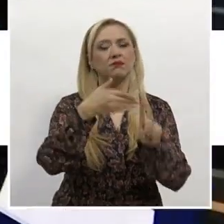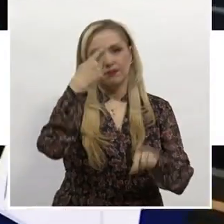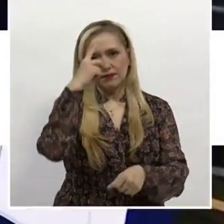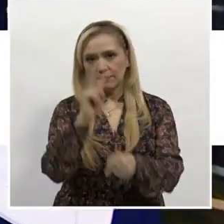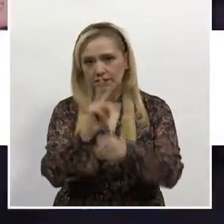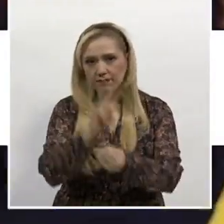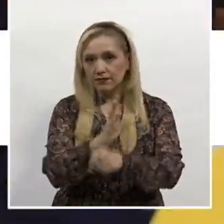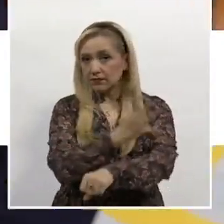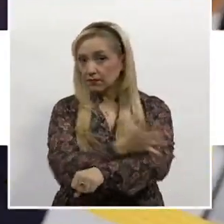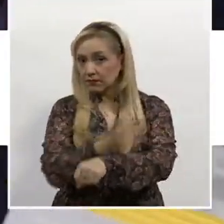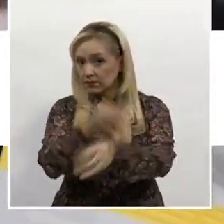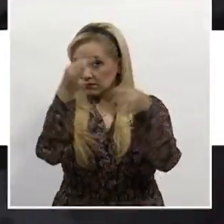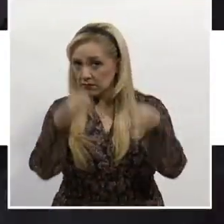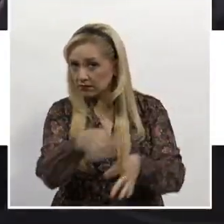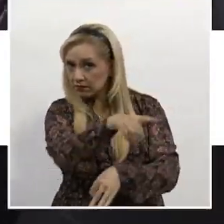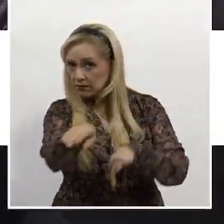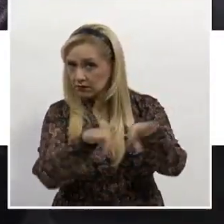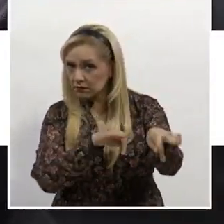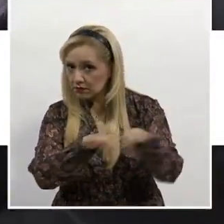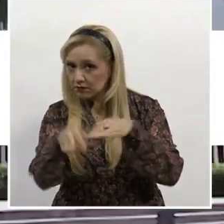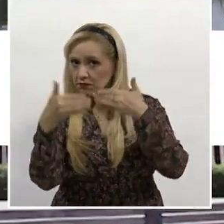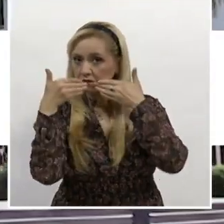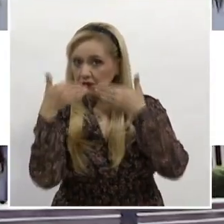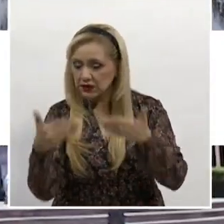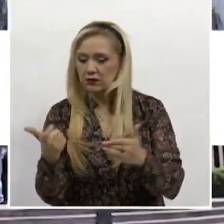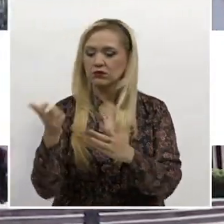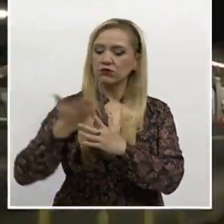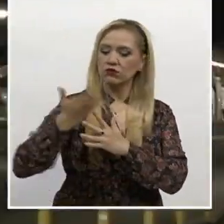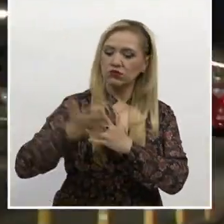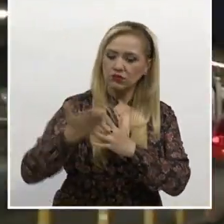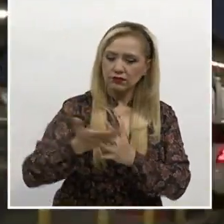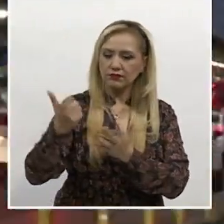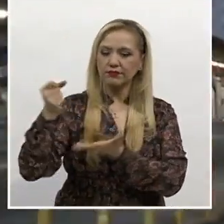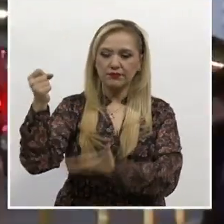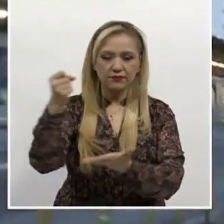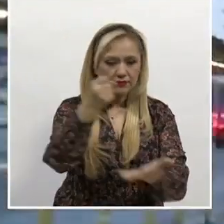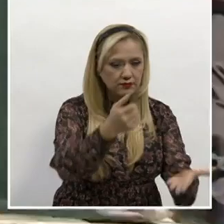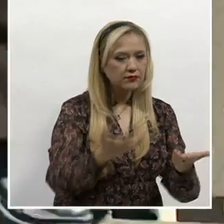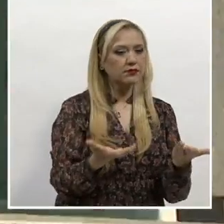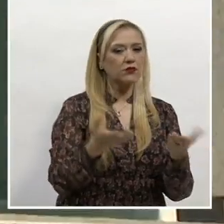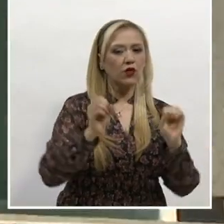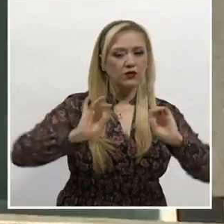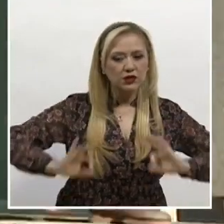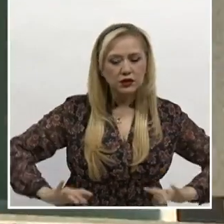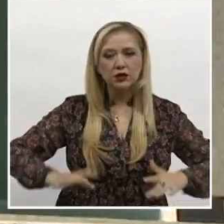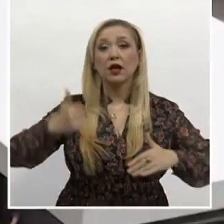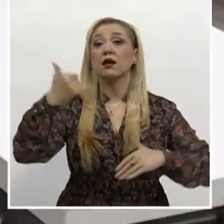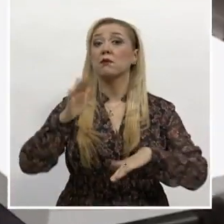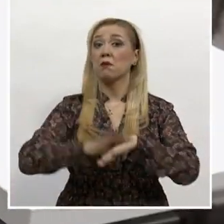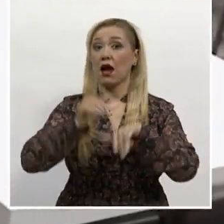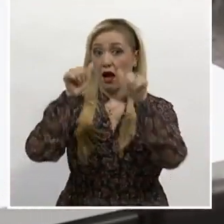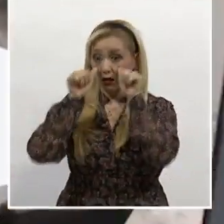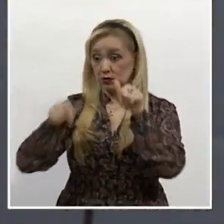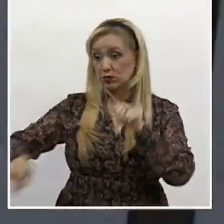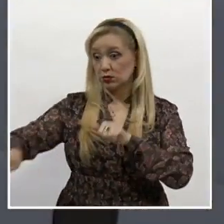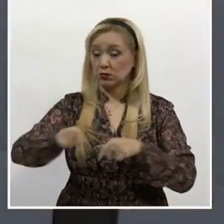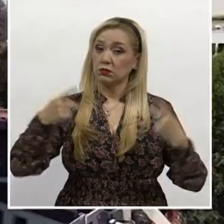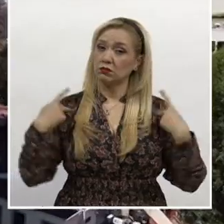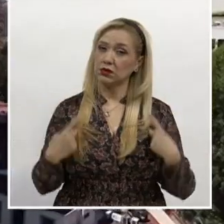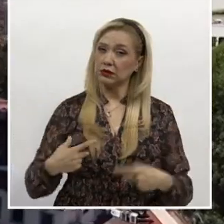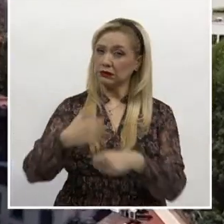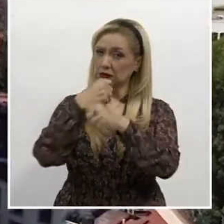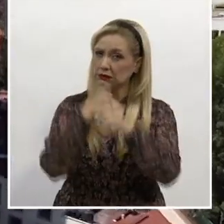la honestidad de sus integrantes, administrar los recursos que les son otorgados y llevar la justicia a grupos vulnerables, entre otras